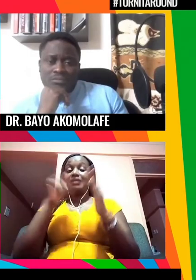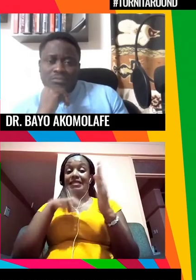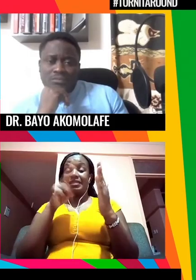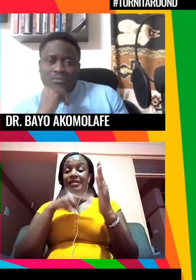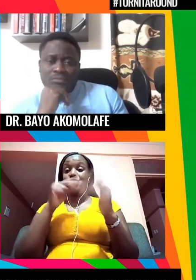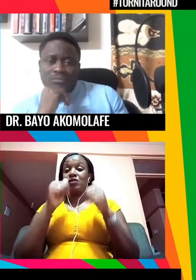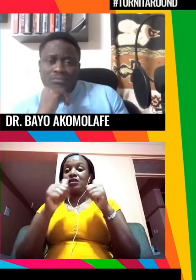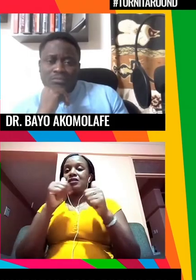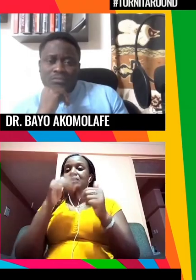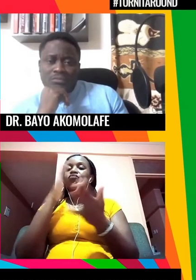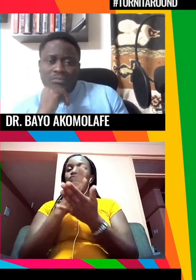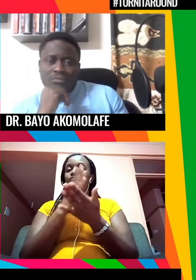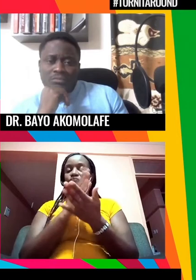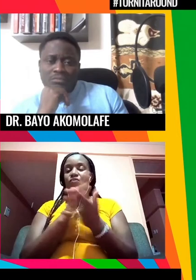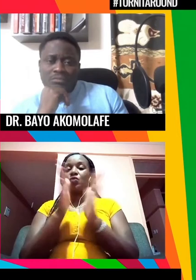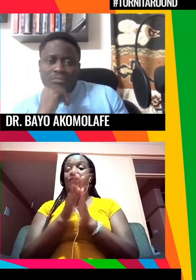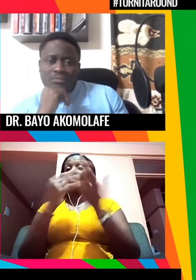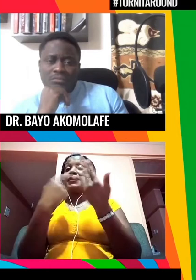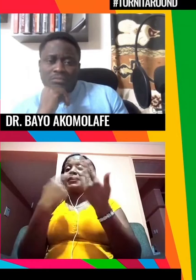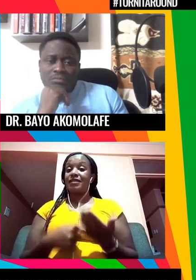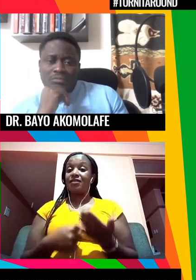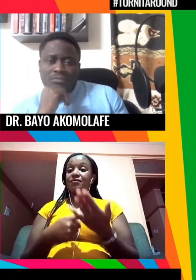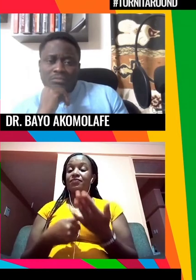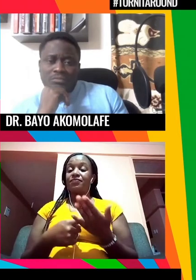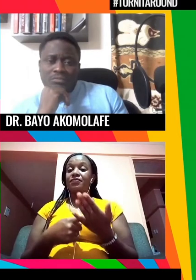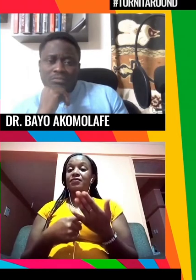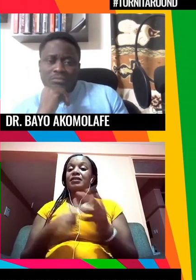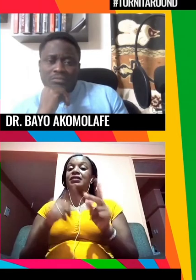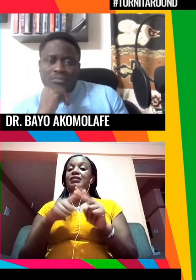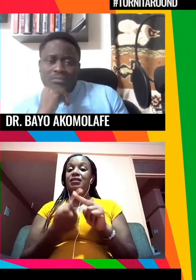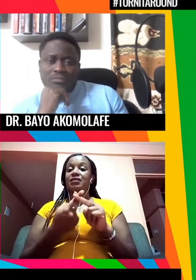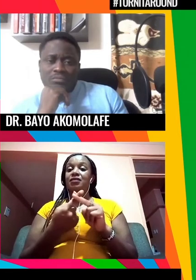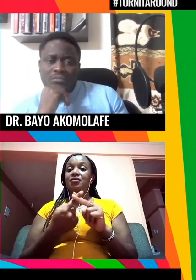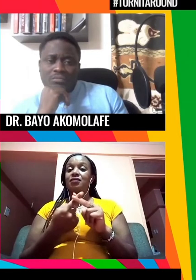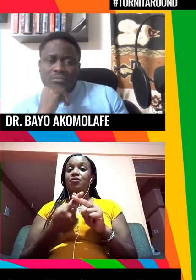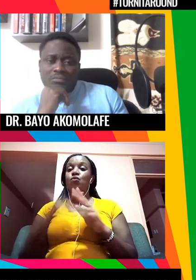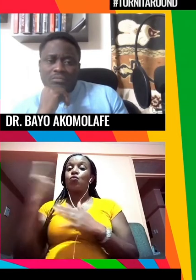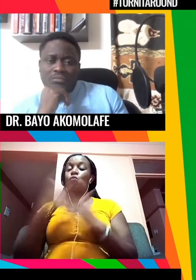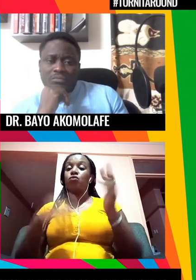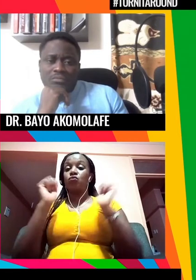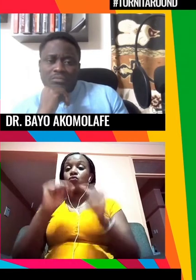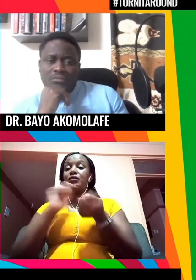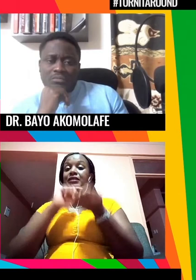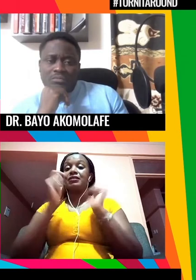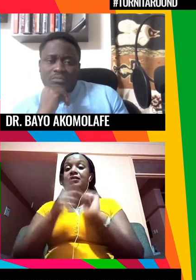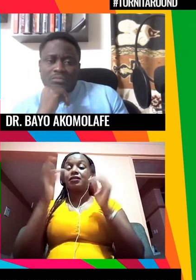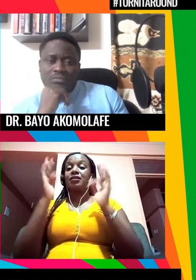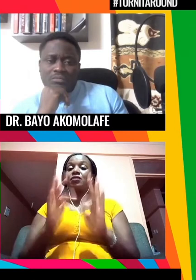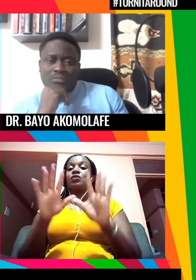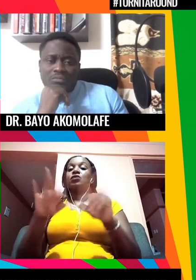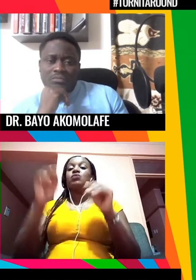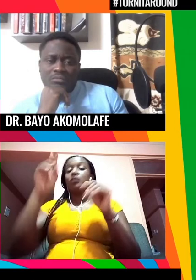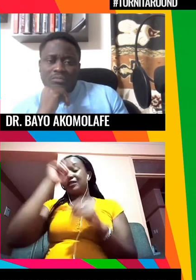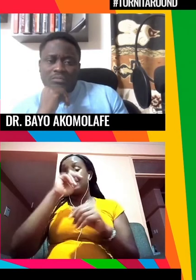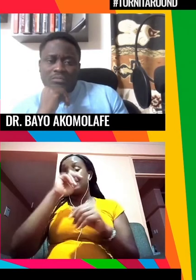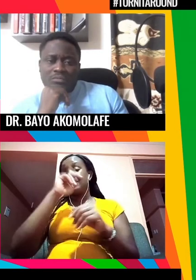y relevante empieza así ¿qué cambiaría si nos tomáramos en serio la consideración de que el